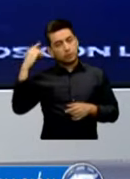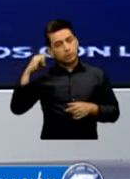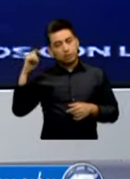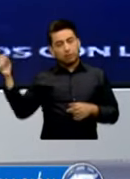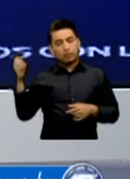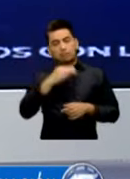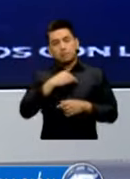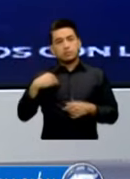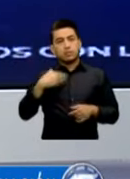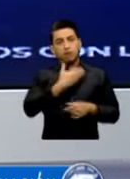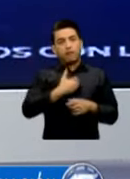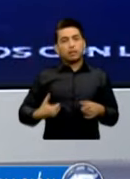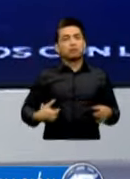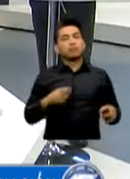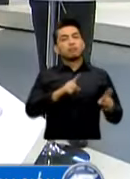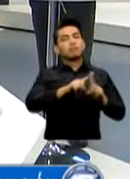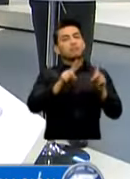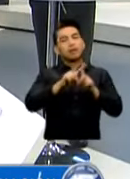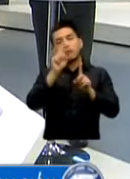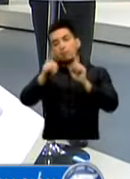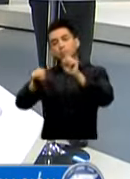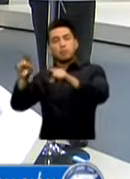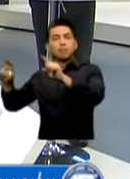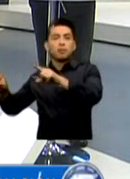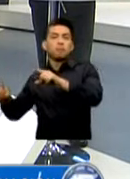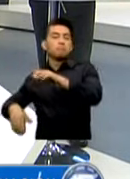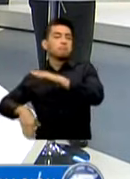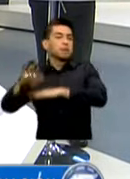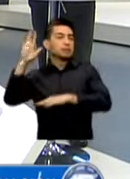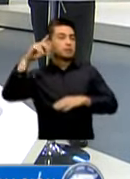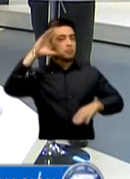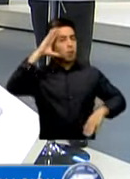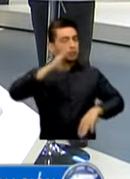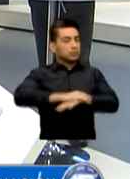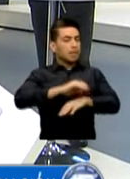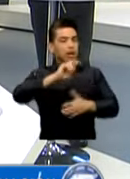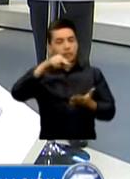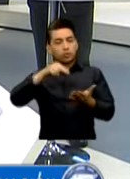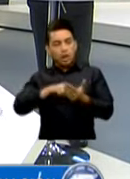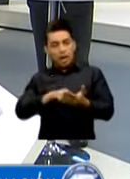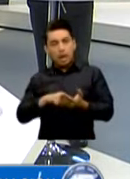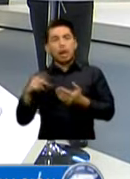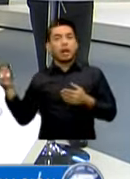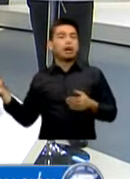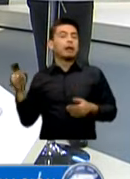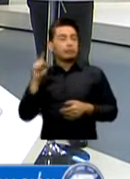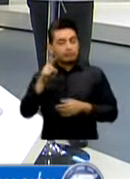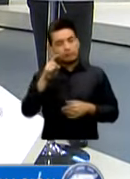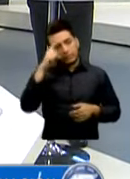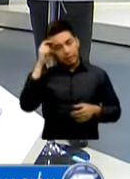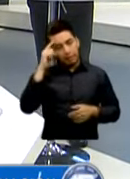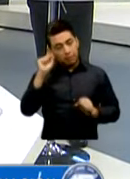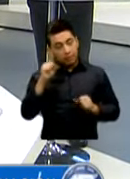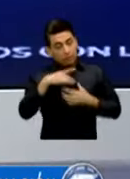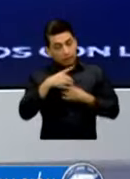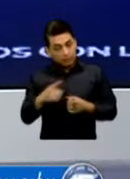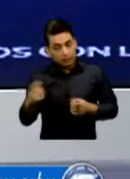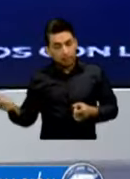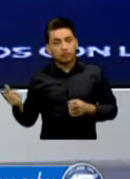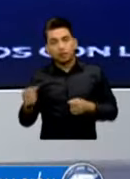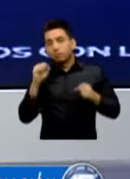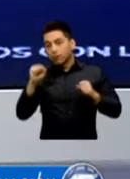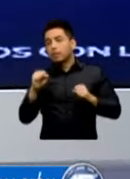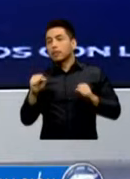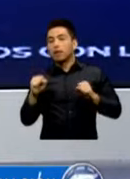diferentes Direcciones Principalmente En la policía Nacional civil Está haciendo un trabajo Interesante Recuperando la movilidad